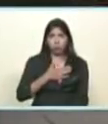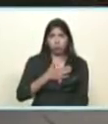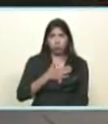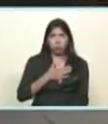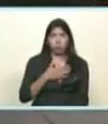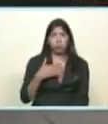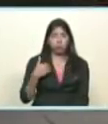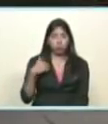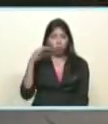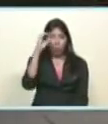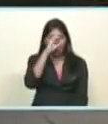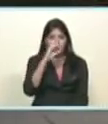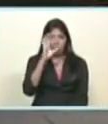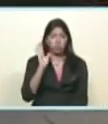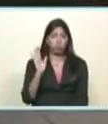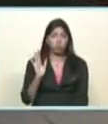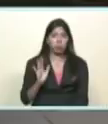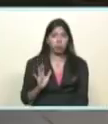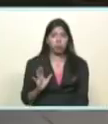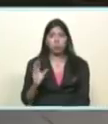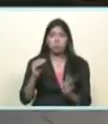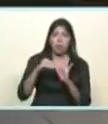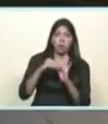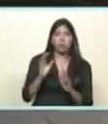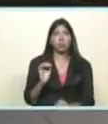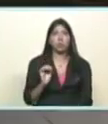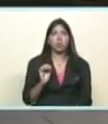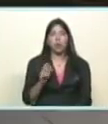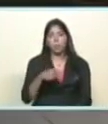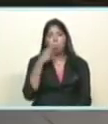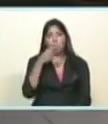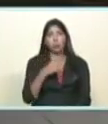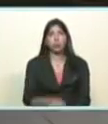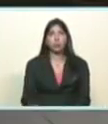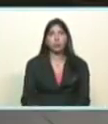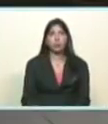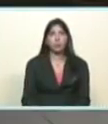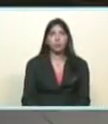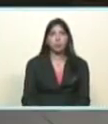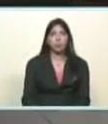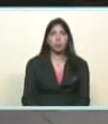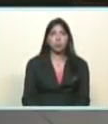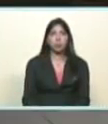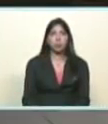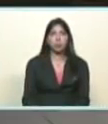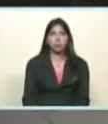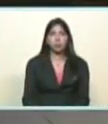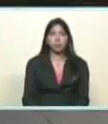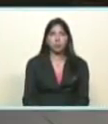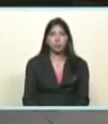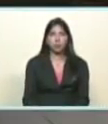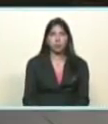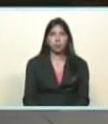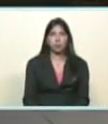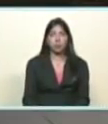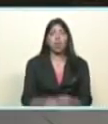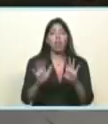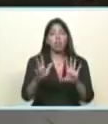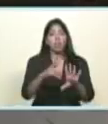Un aporte que le hago al análisis político de Venezuela. 18